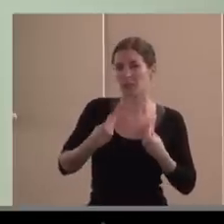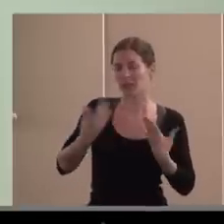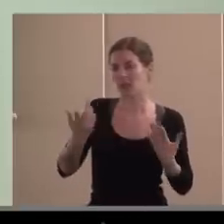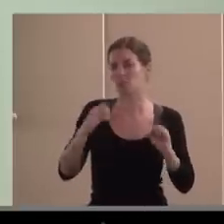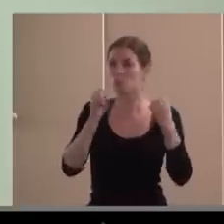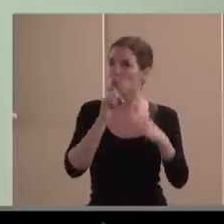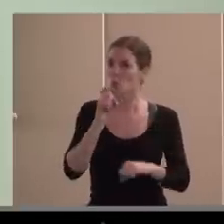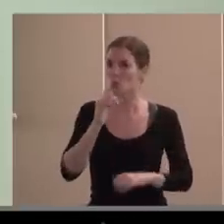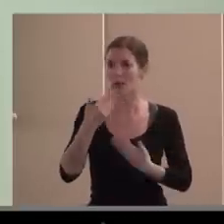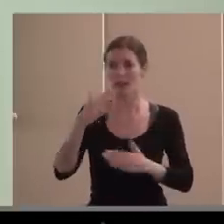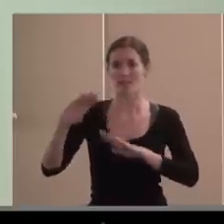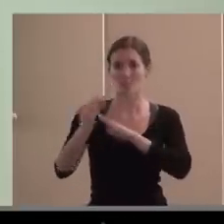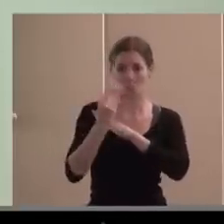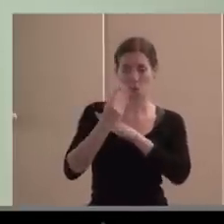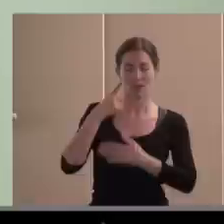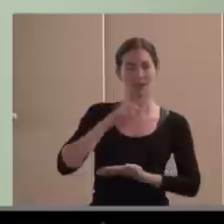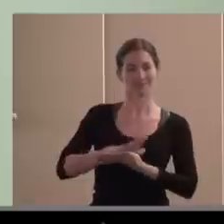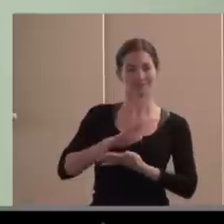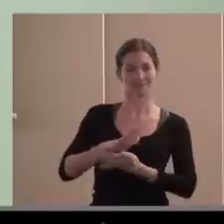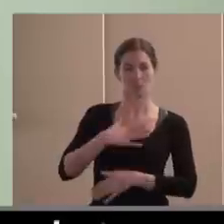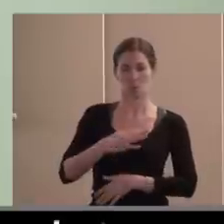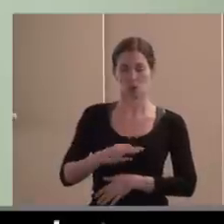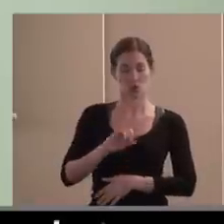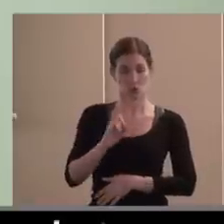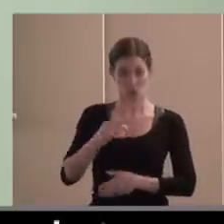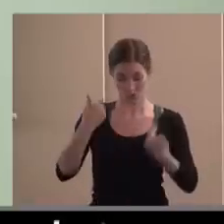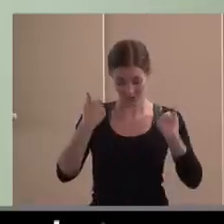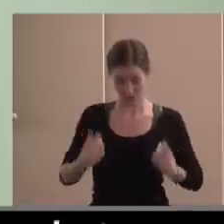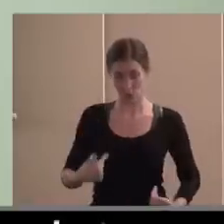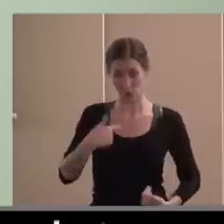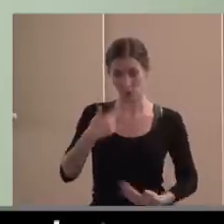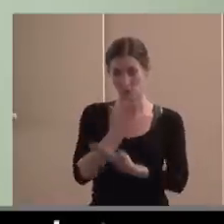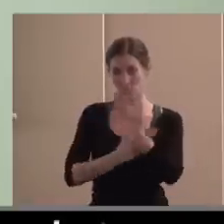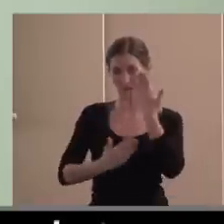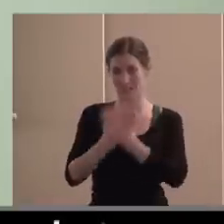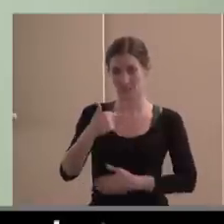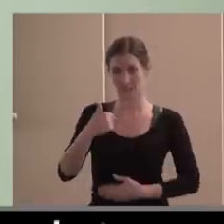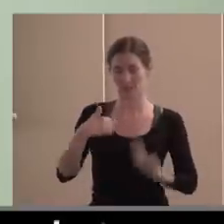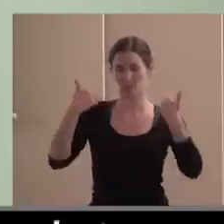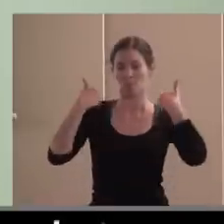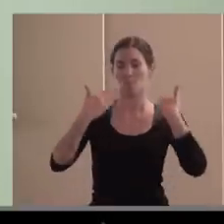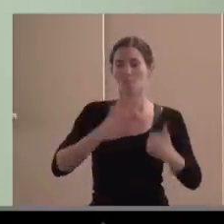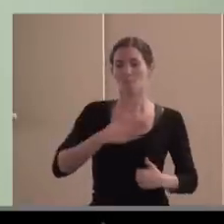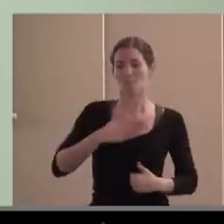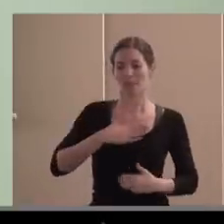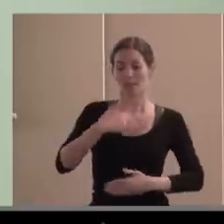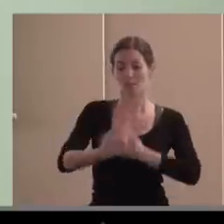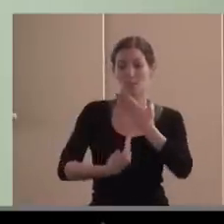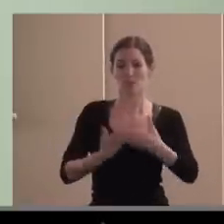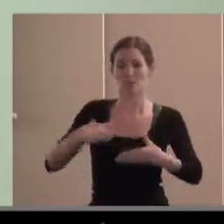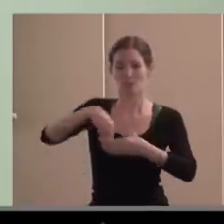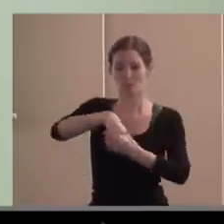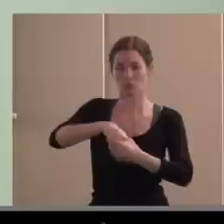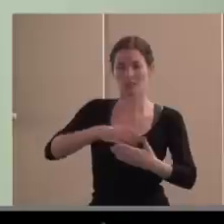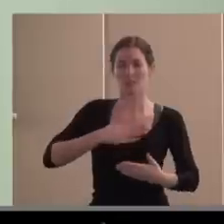va a dar tranquilidad, sino que debe ser algo de uno y de una, mi propio proceso de inclusión social